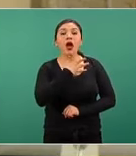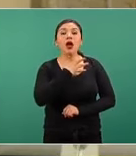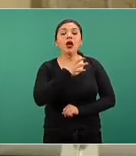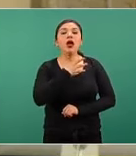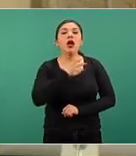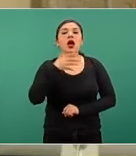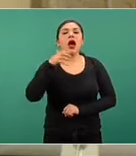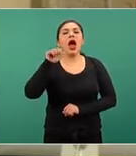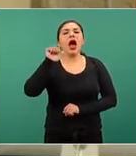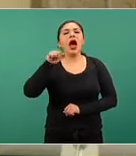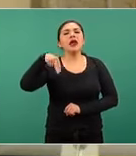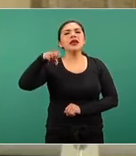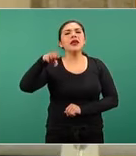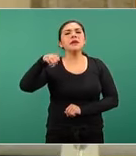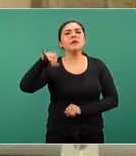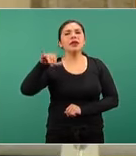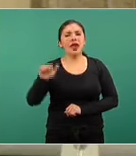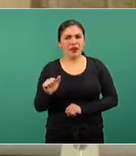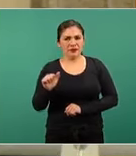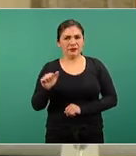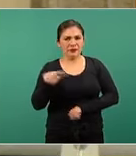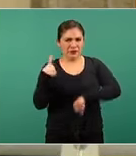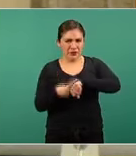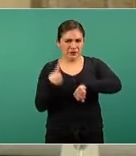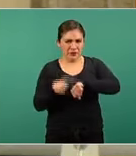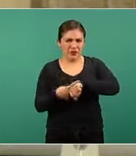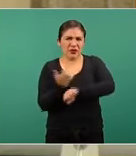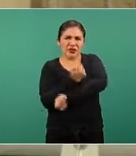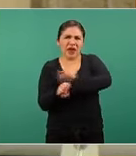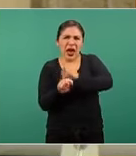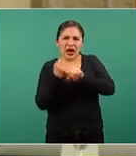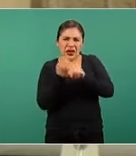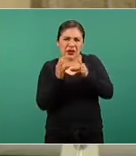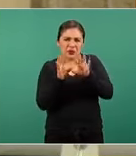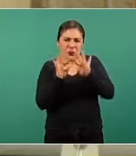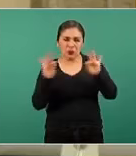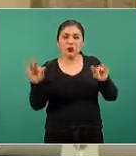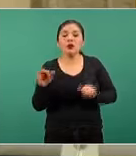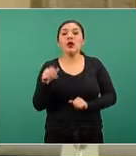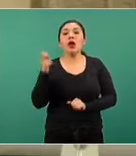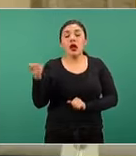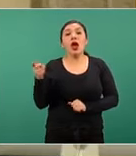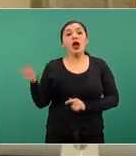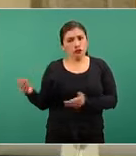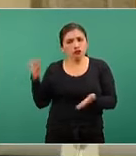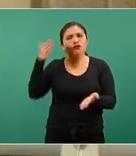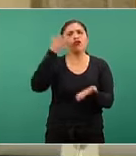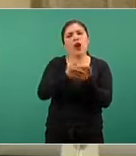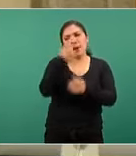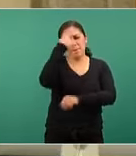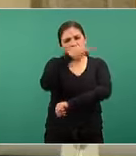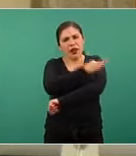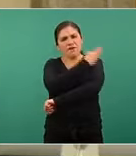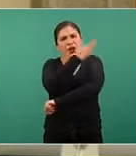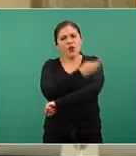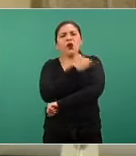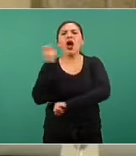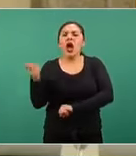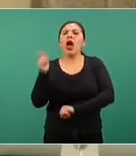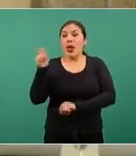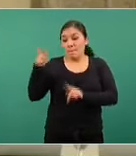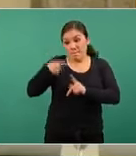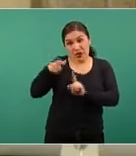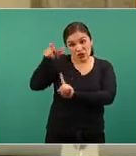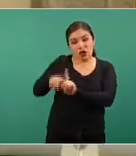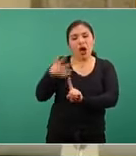anemia refractaria fueron acudieron a vacunarse tiene cierto cambio de sangre cada mes